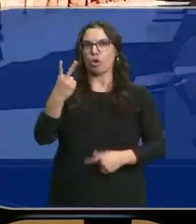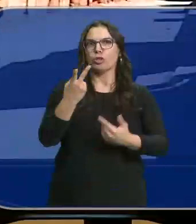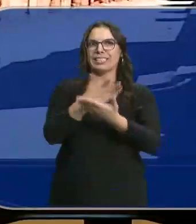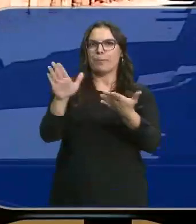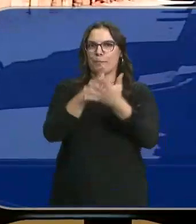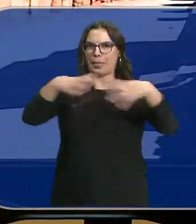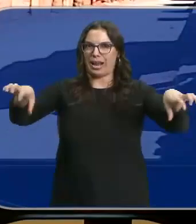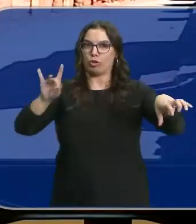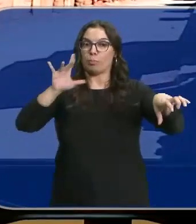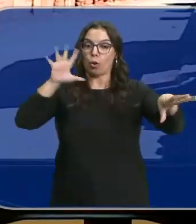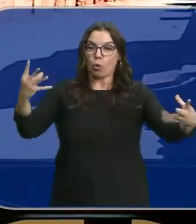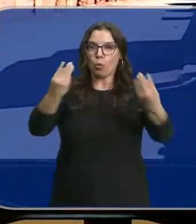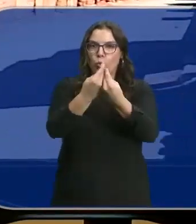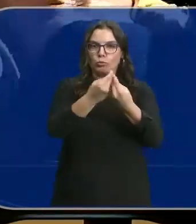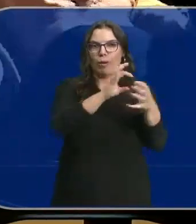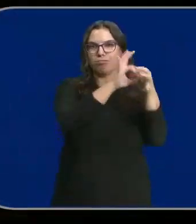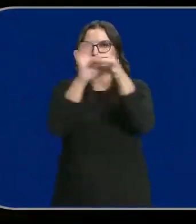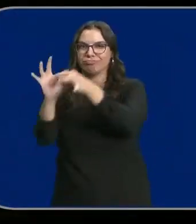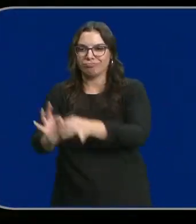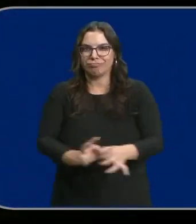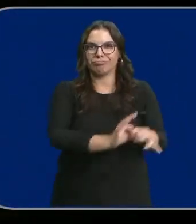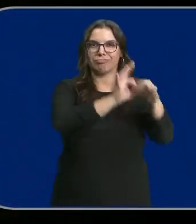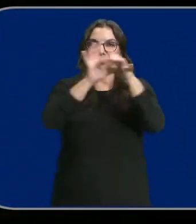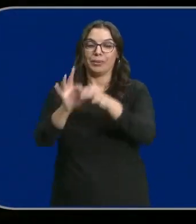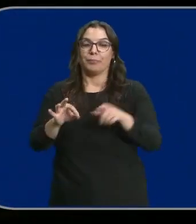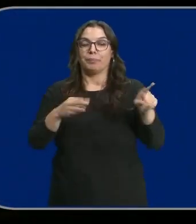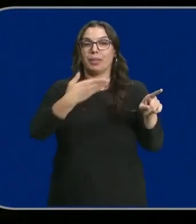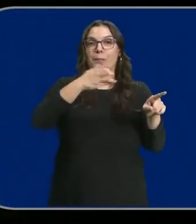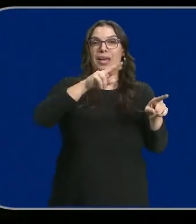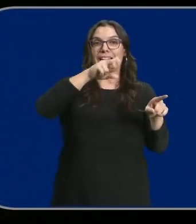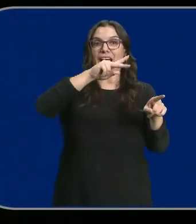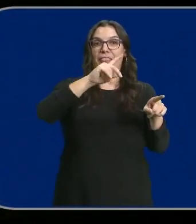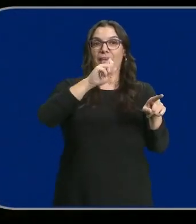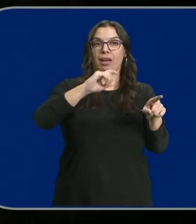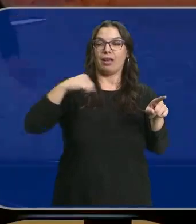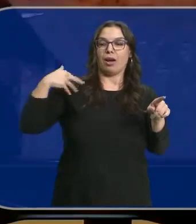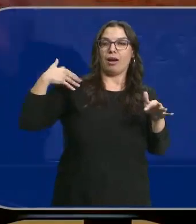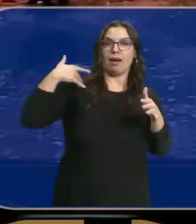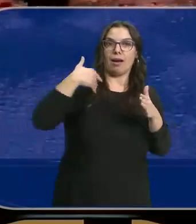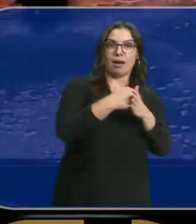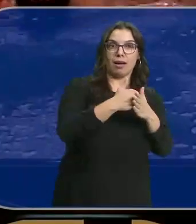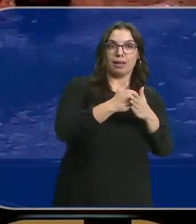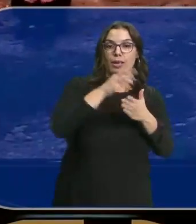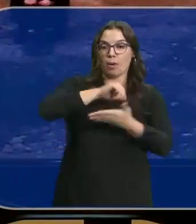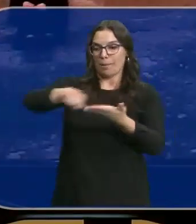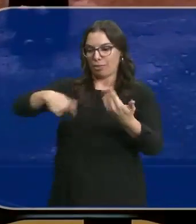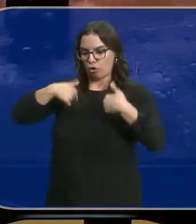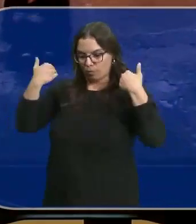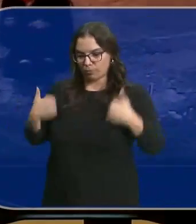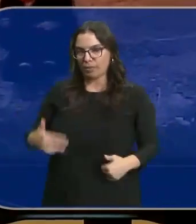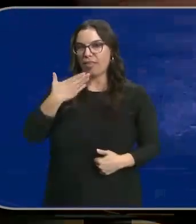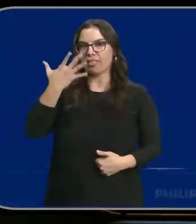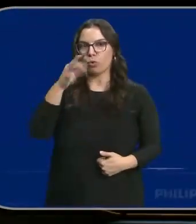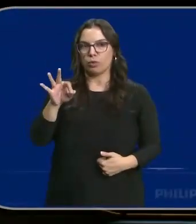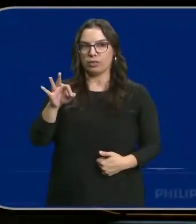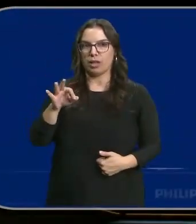separado, pero cuando se hacen juntas es como que se complementa. Bernarda es como de dónde vengo. Vacía es como la mujer en la que me he convertido ya con